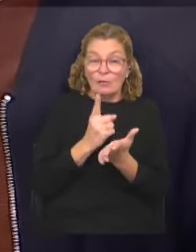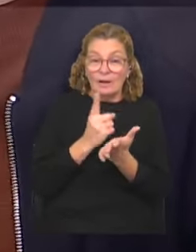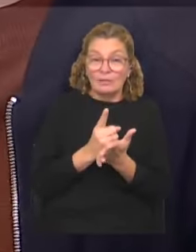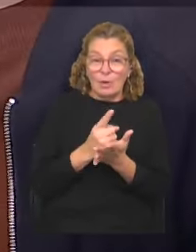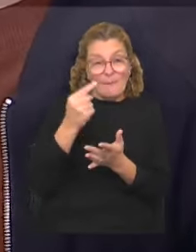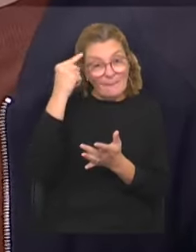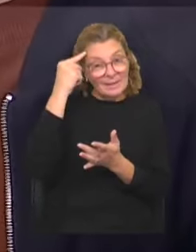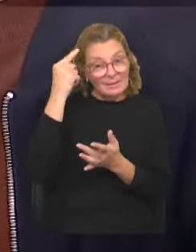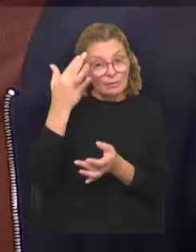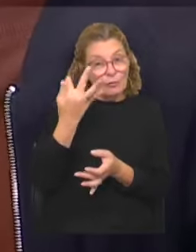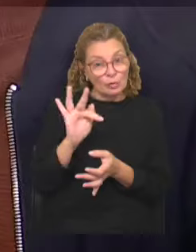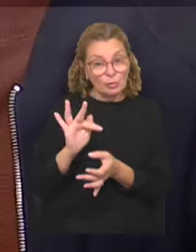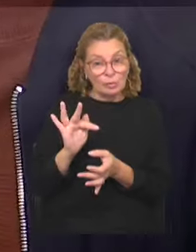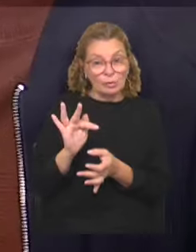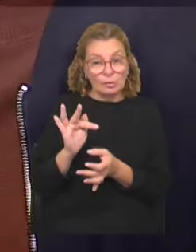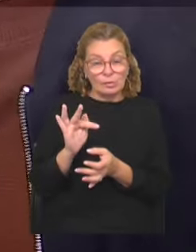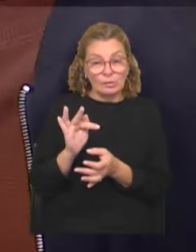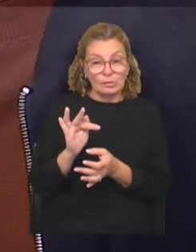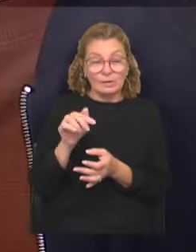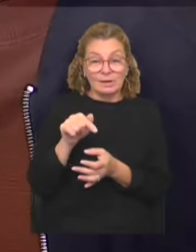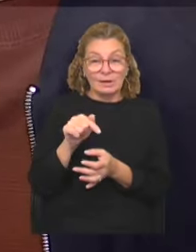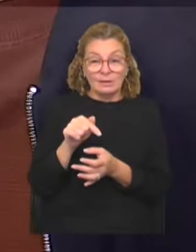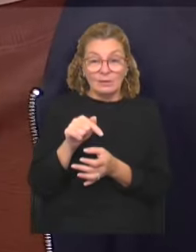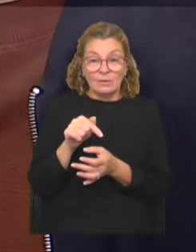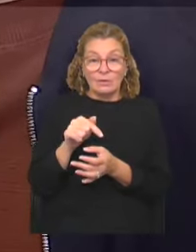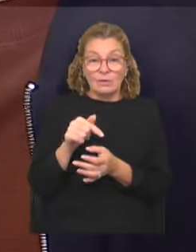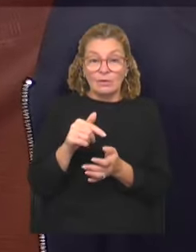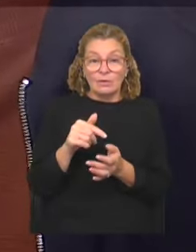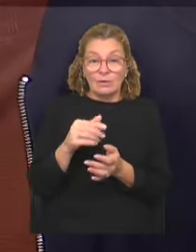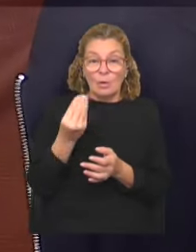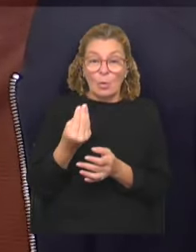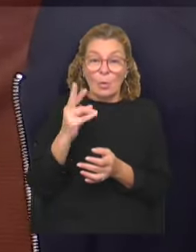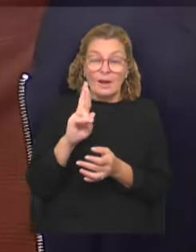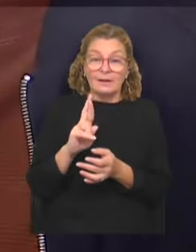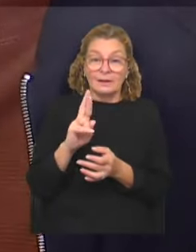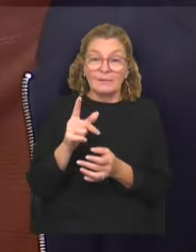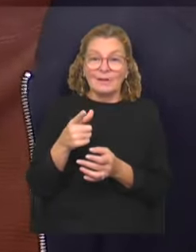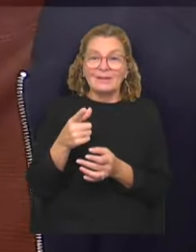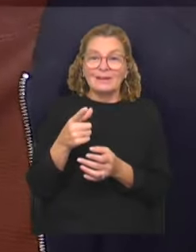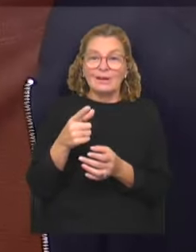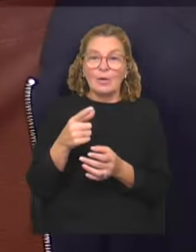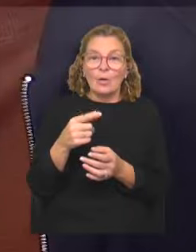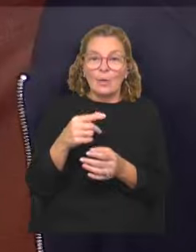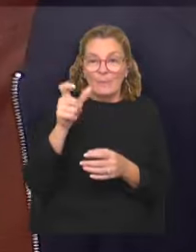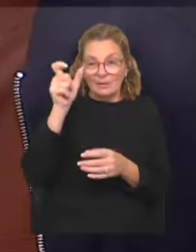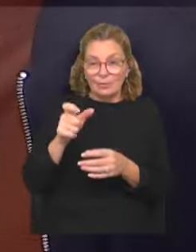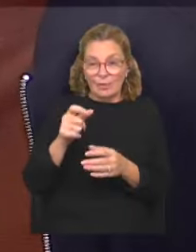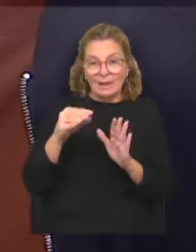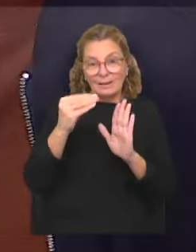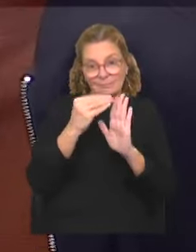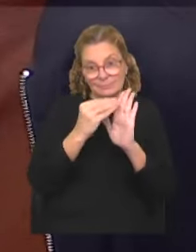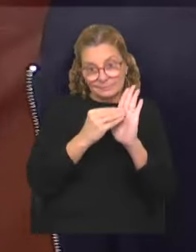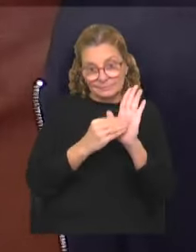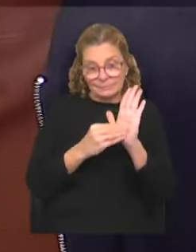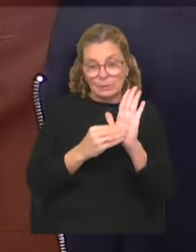pensando en el futuro? En este caso, los que reciben el QR van a ser aquellos Cuidacoches que estén regularizados. Es decir, hoy por